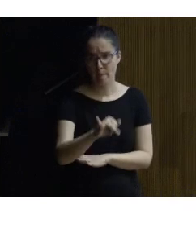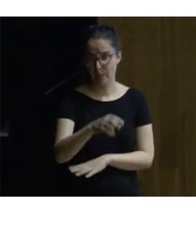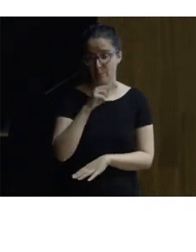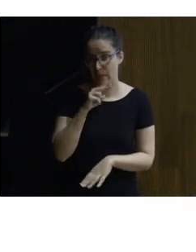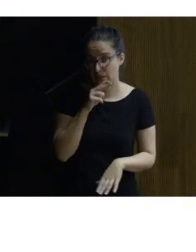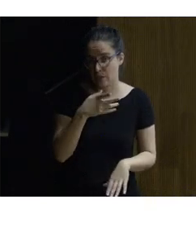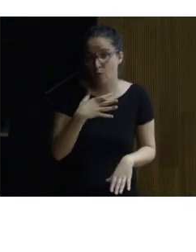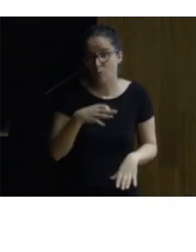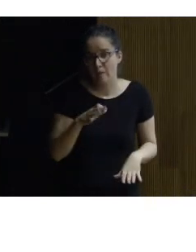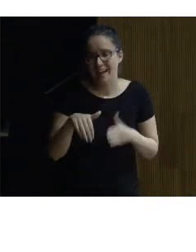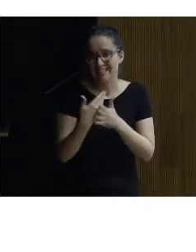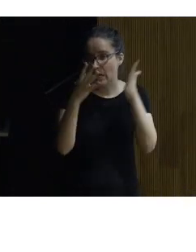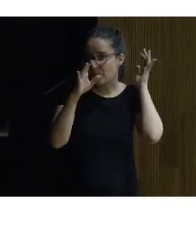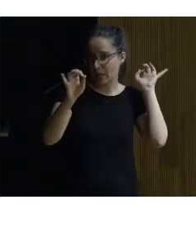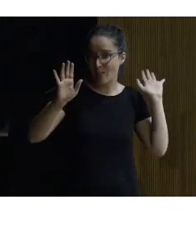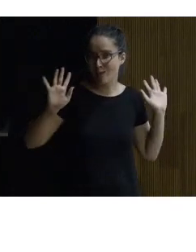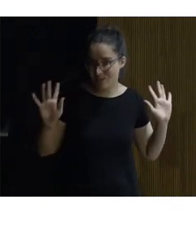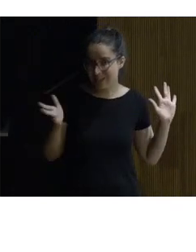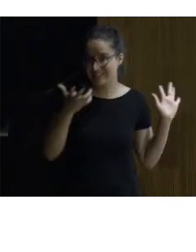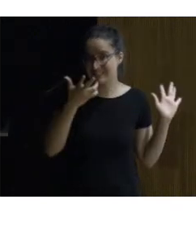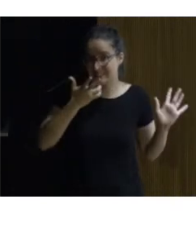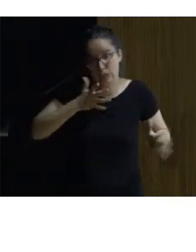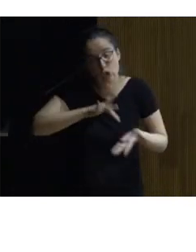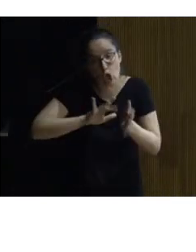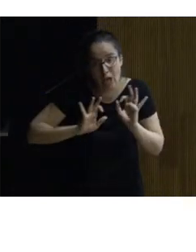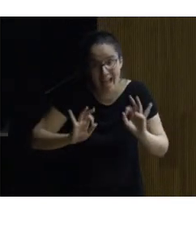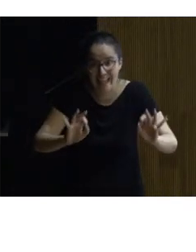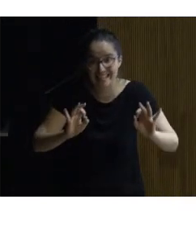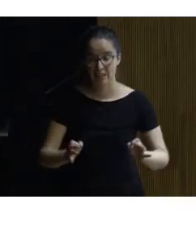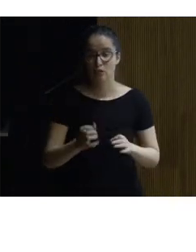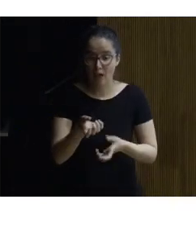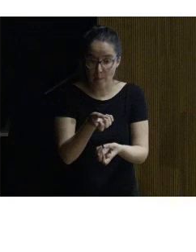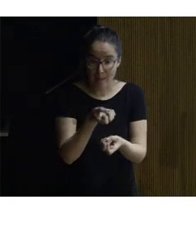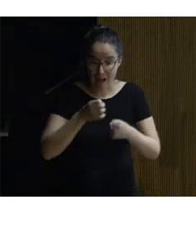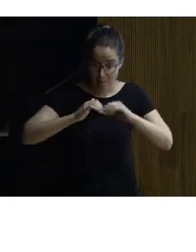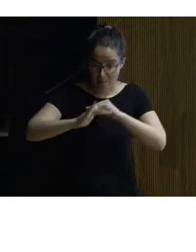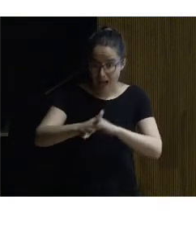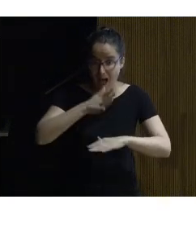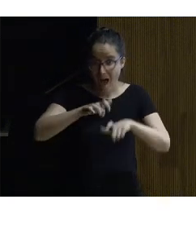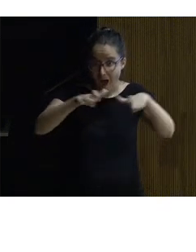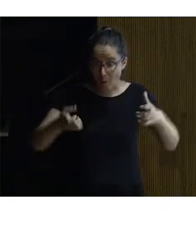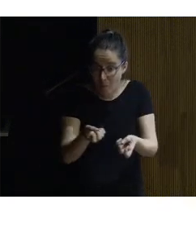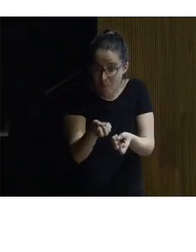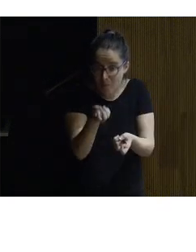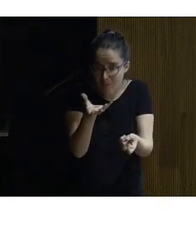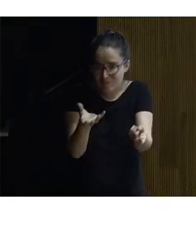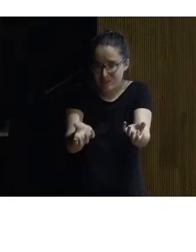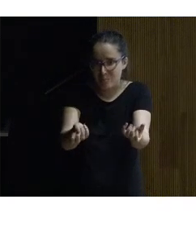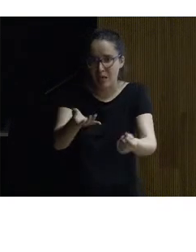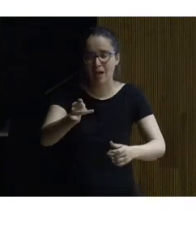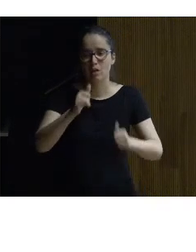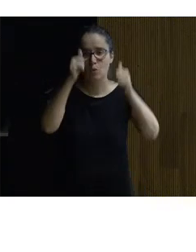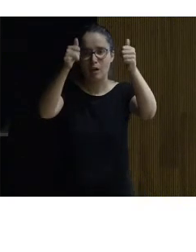incluso el emperador si fuere el caso tienes nenúfares y tiene esta placa que indica que es